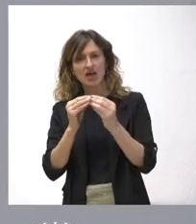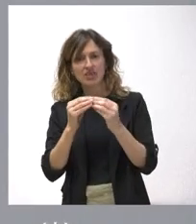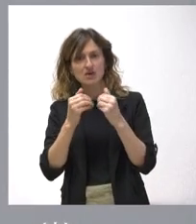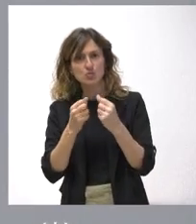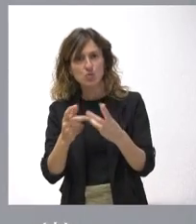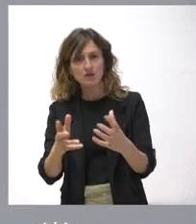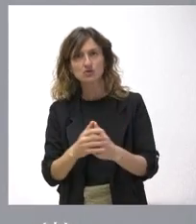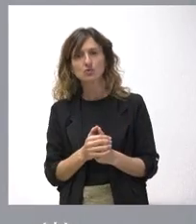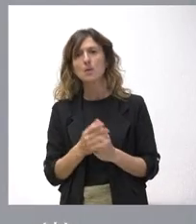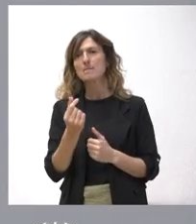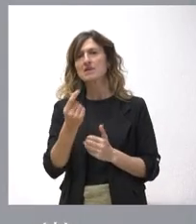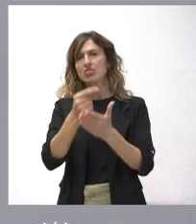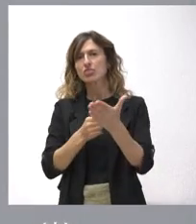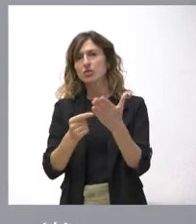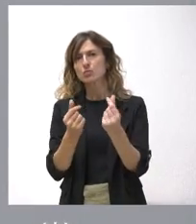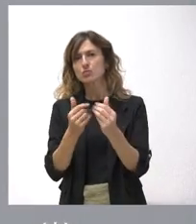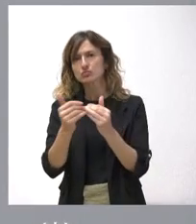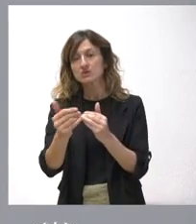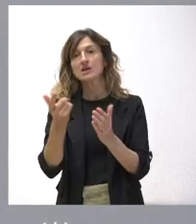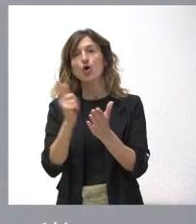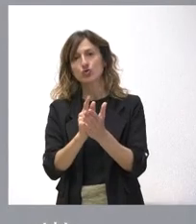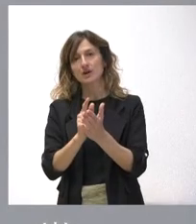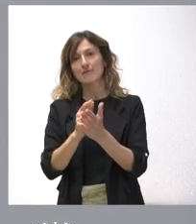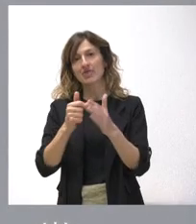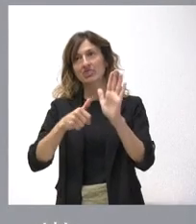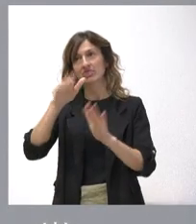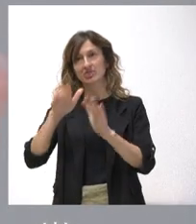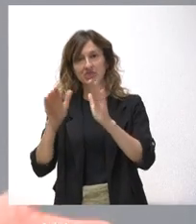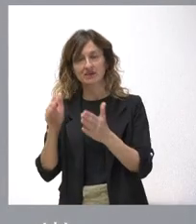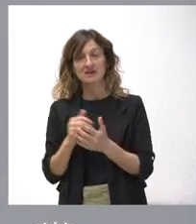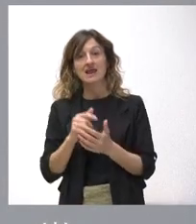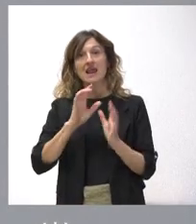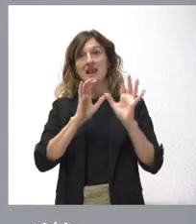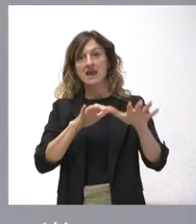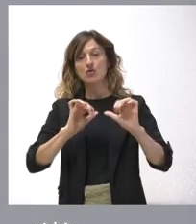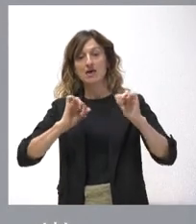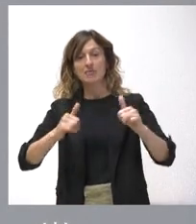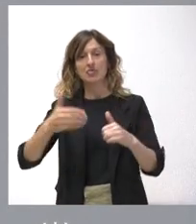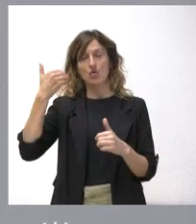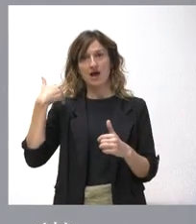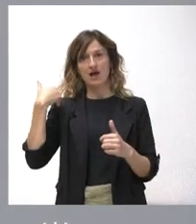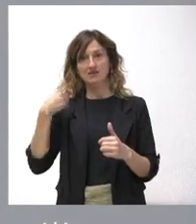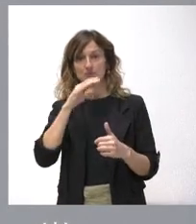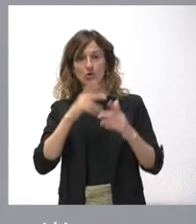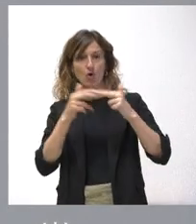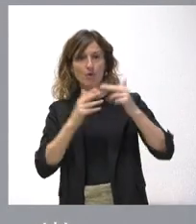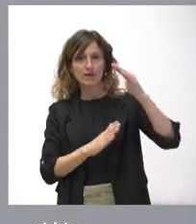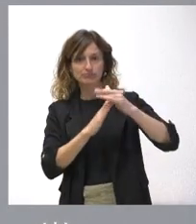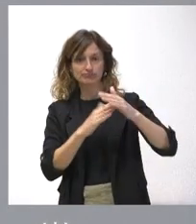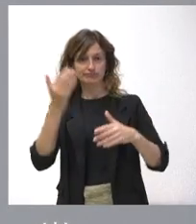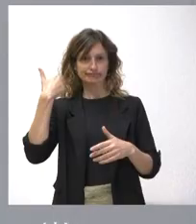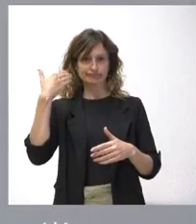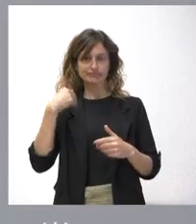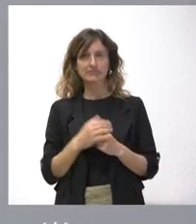cuantificar el coste de lo nuevo y volverlo a licitar. Este es un proceso que en León comenzó antes porque se paró antes la obra y ya